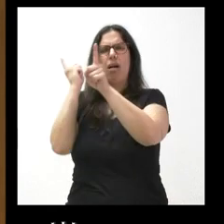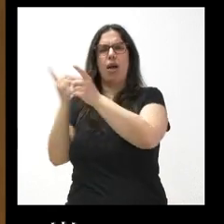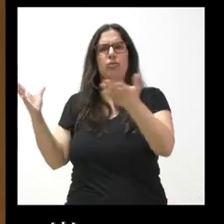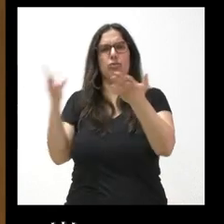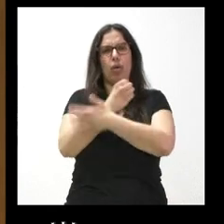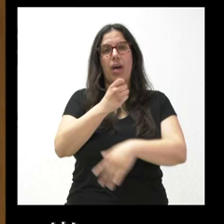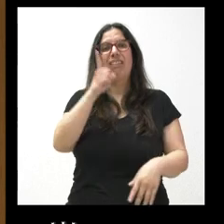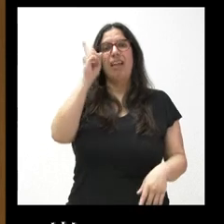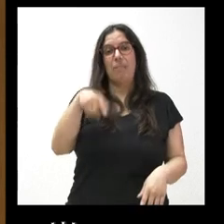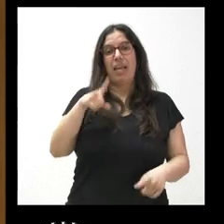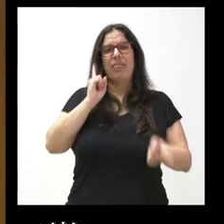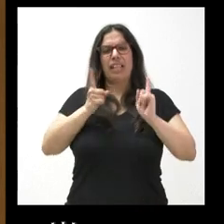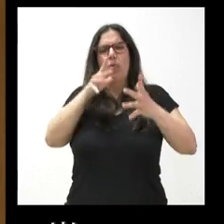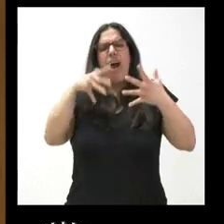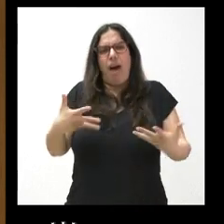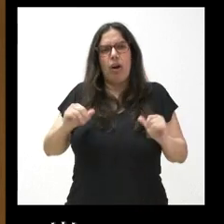empezando a vivir.